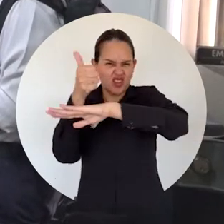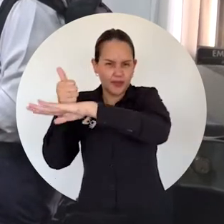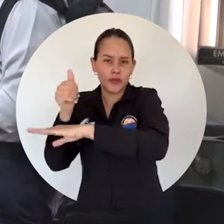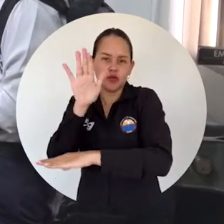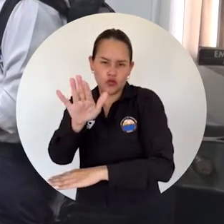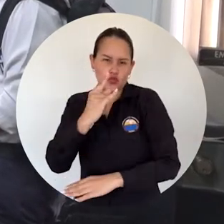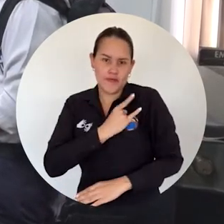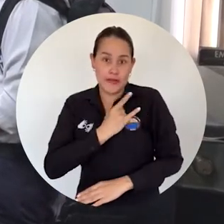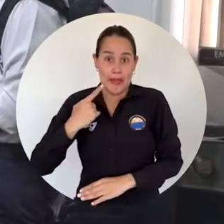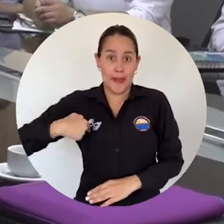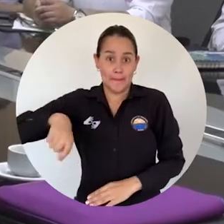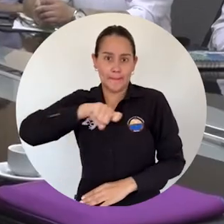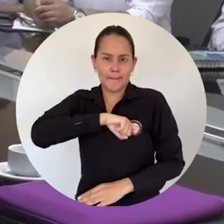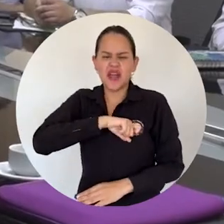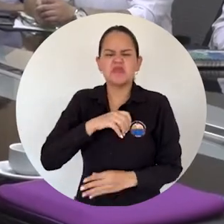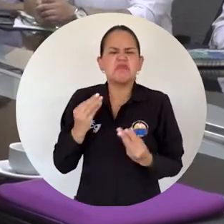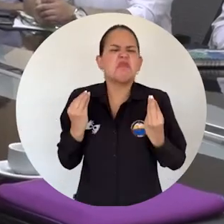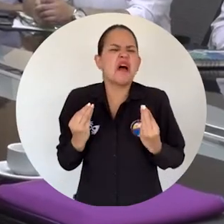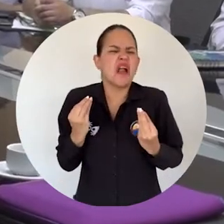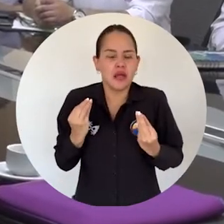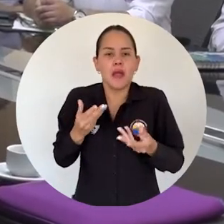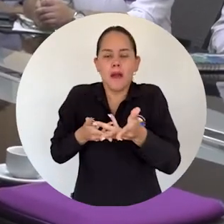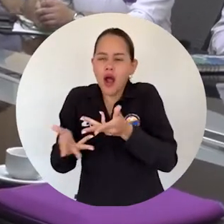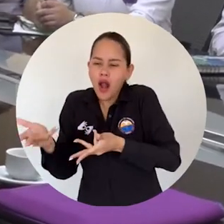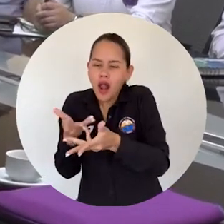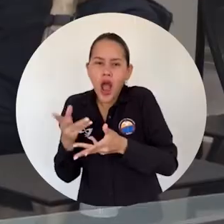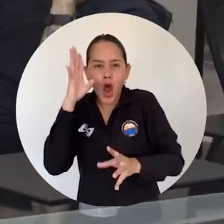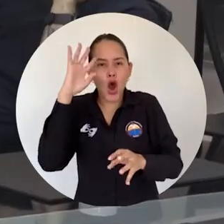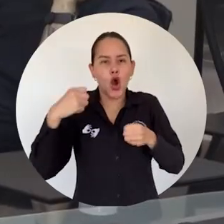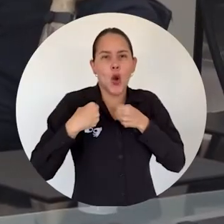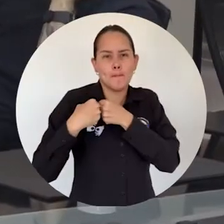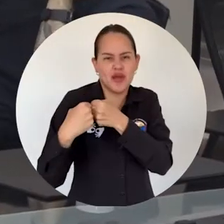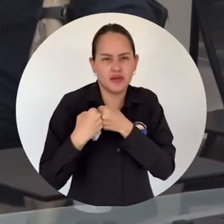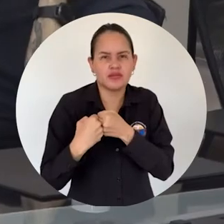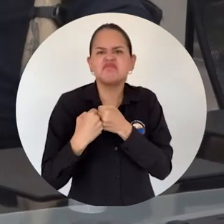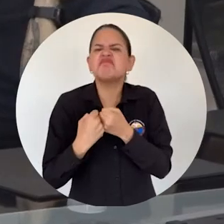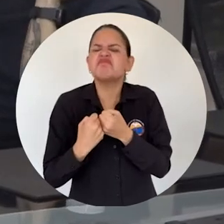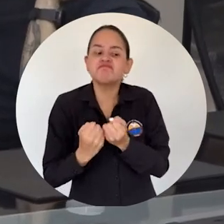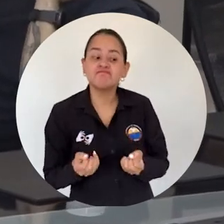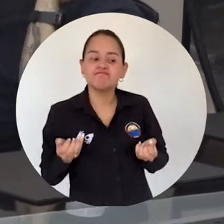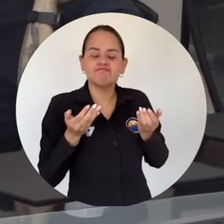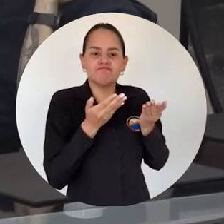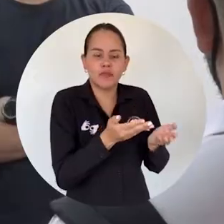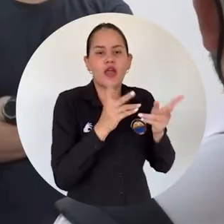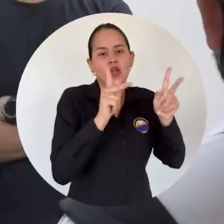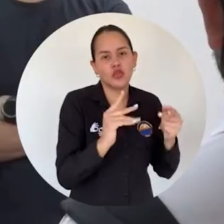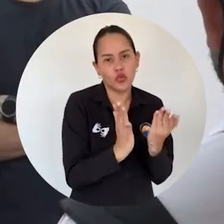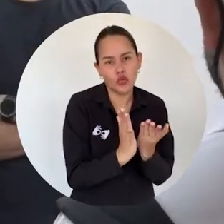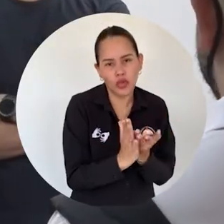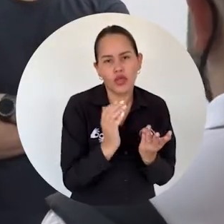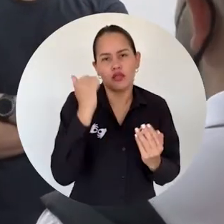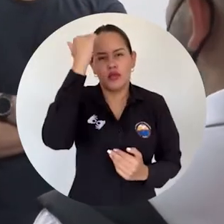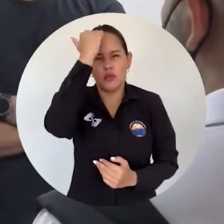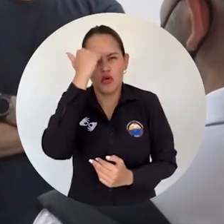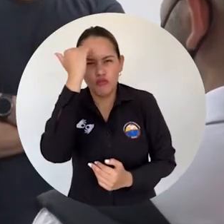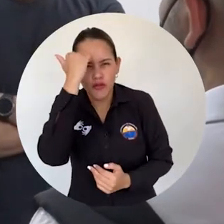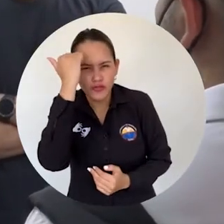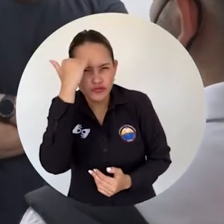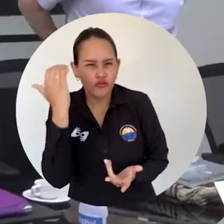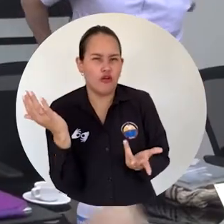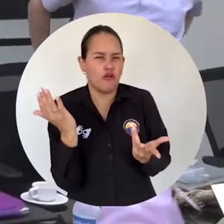Universidad Española para materializar convenios que beneficien a docentes, estudiantes y comunidades como un compromiso con la